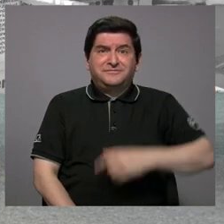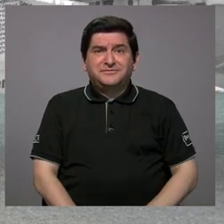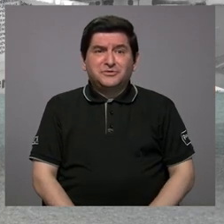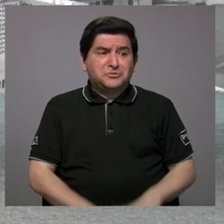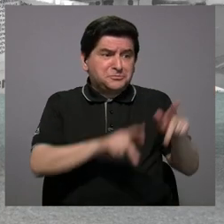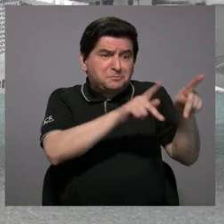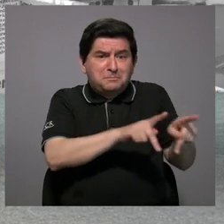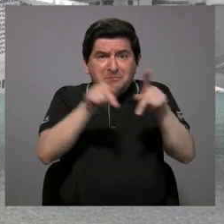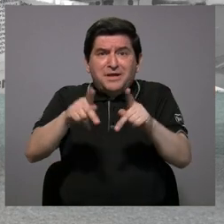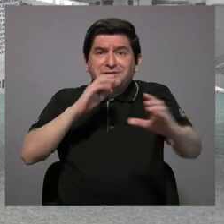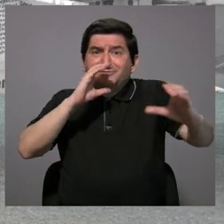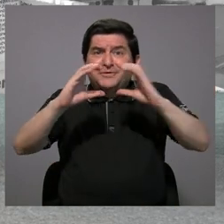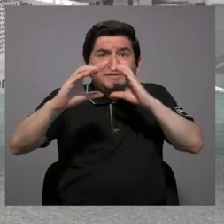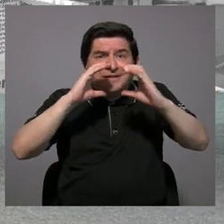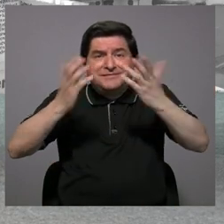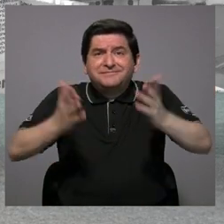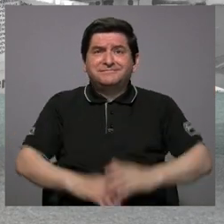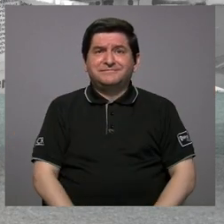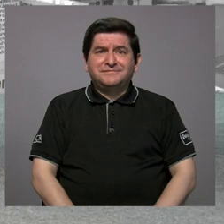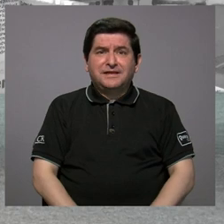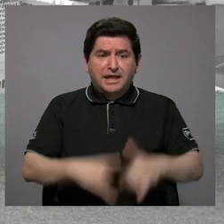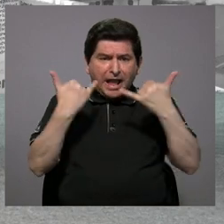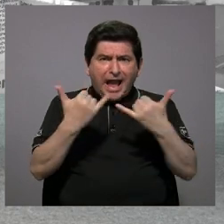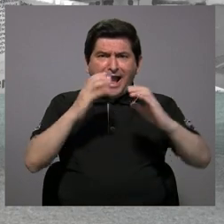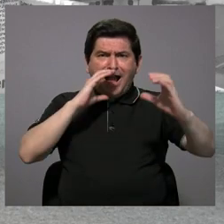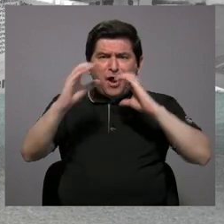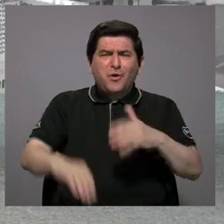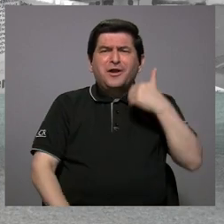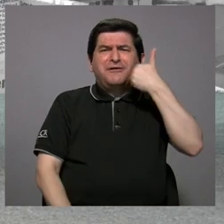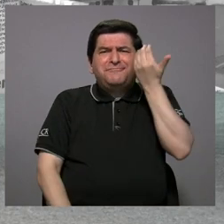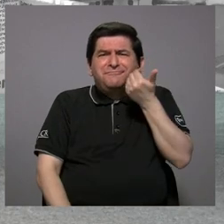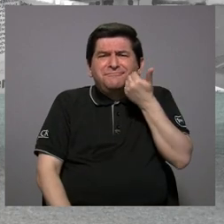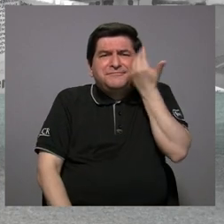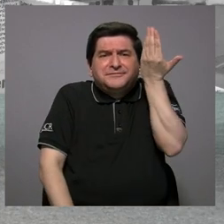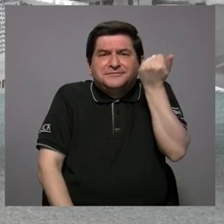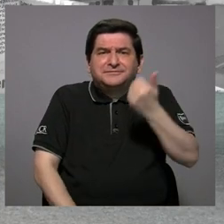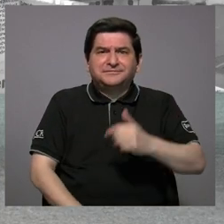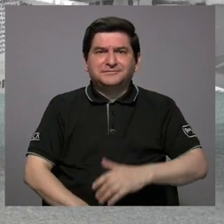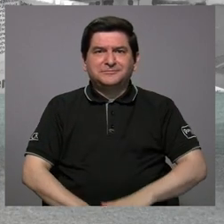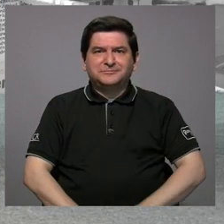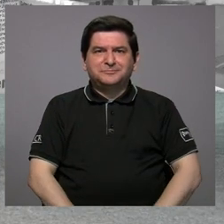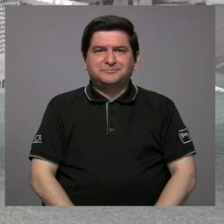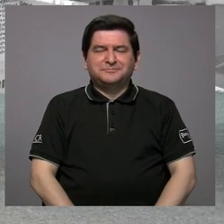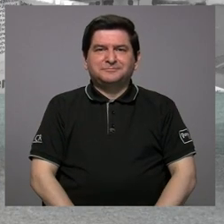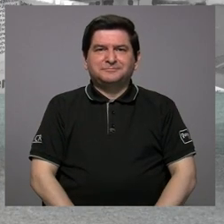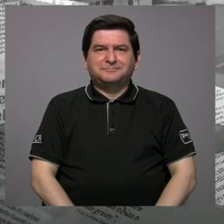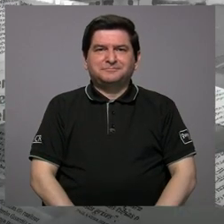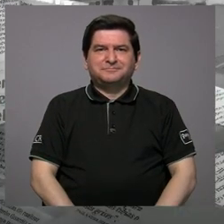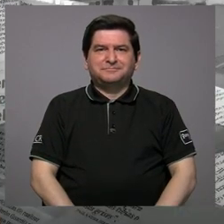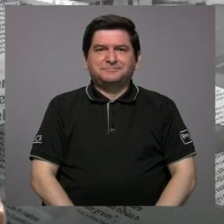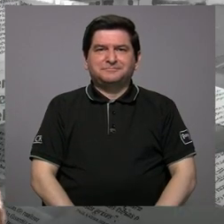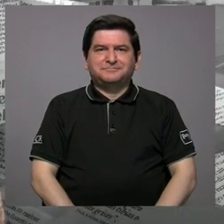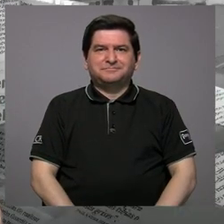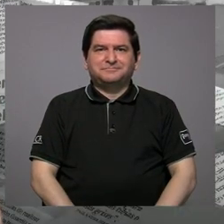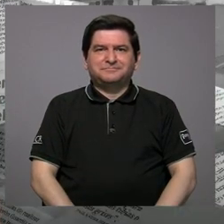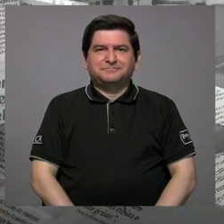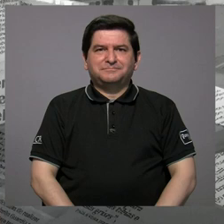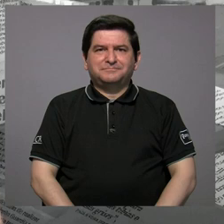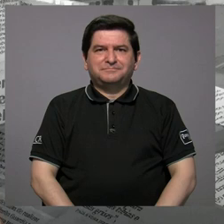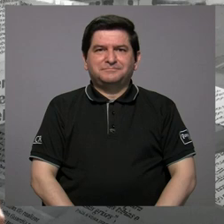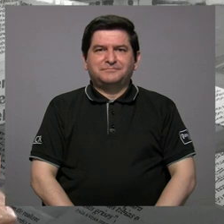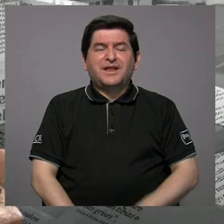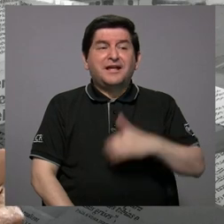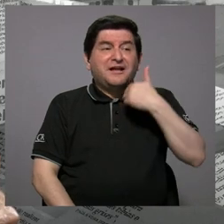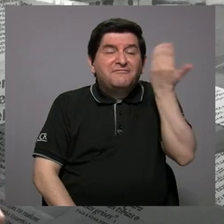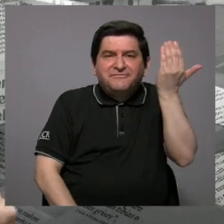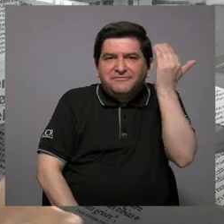personas que nos comunicamos, que ahora la comunicación se hizo muy fácil. Entonces resulta que